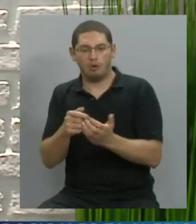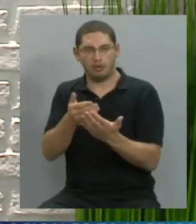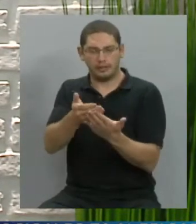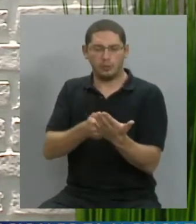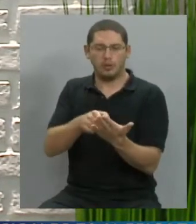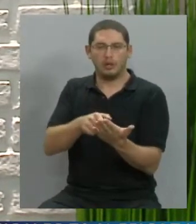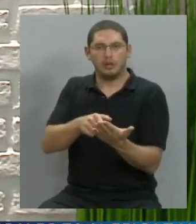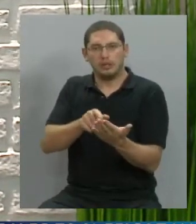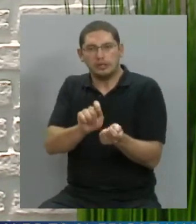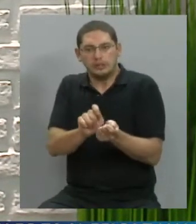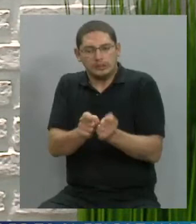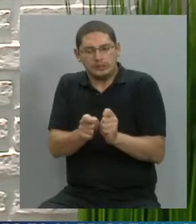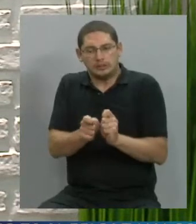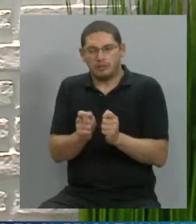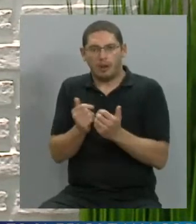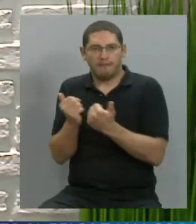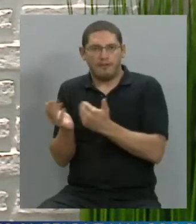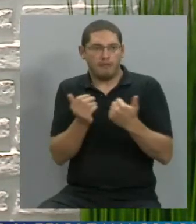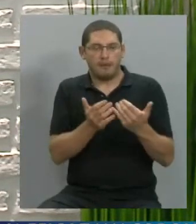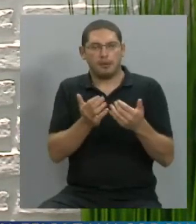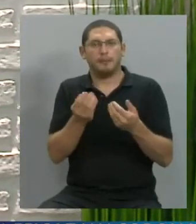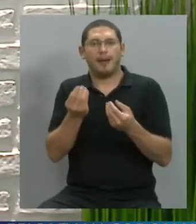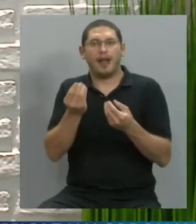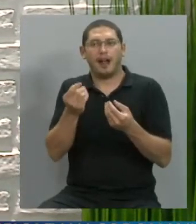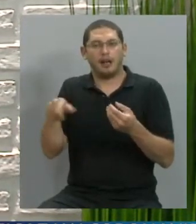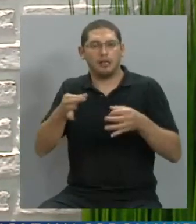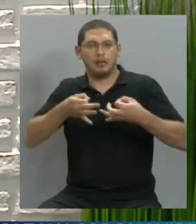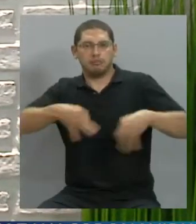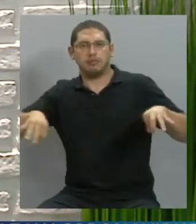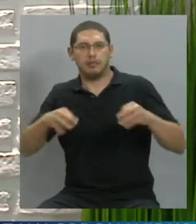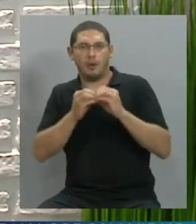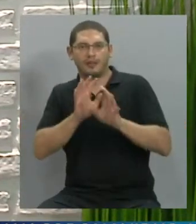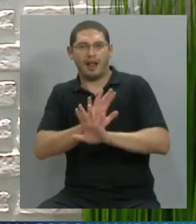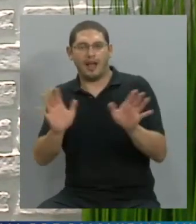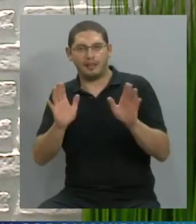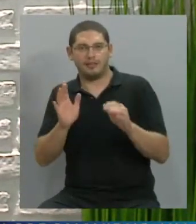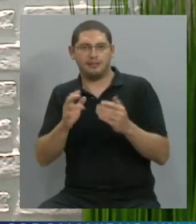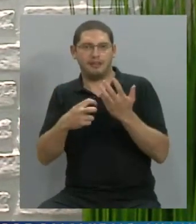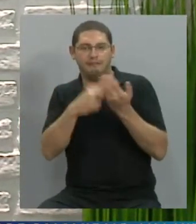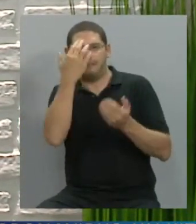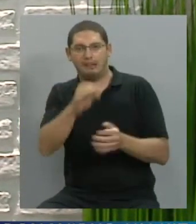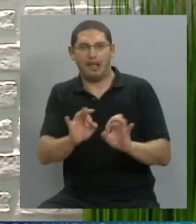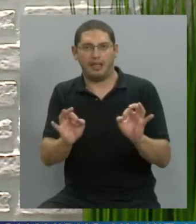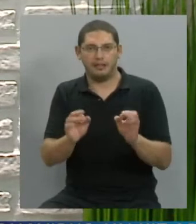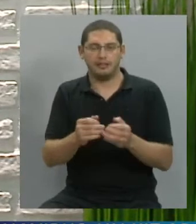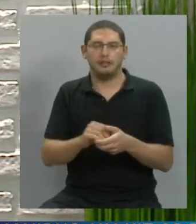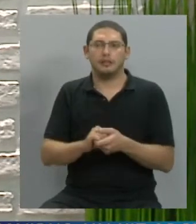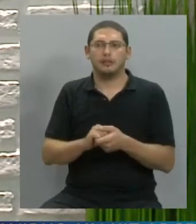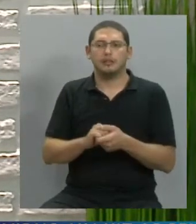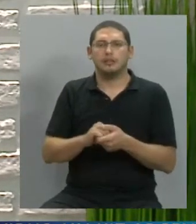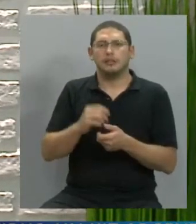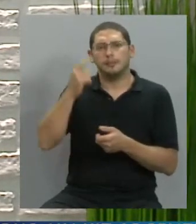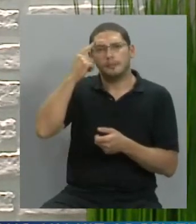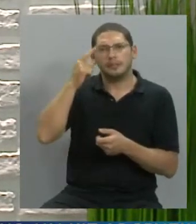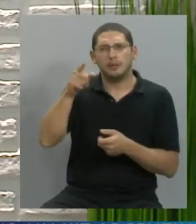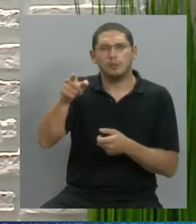estudios para encubrirse entre ellos, ¿tuvieron alguna vez, respecto a vos, miedo de algún antecedente que te